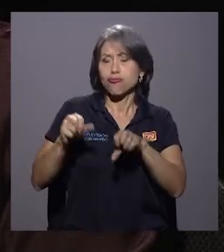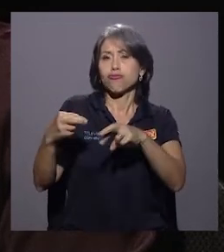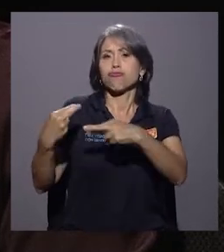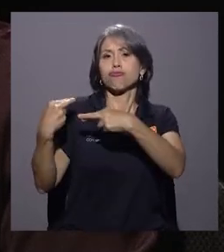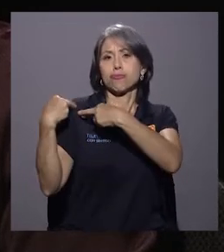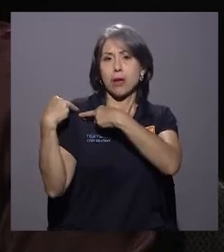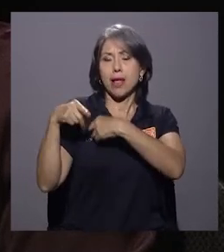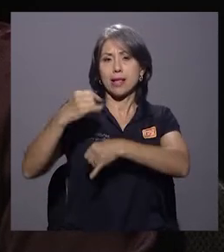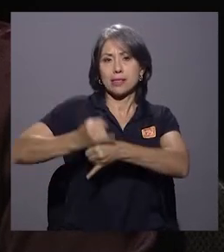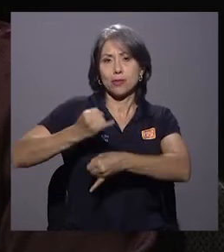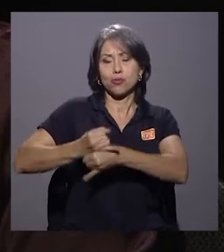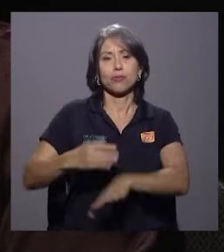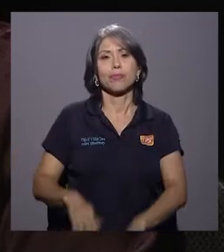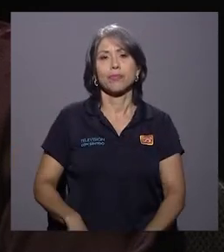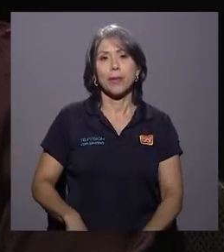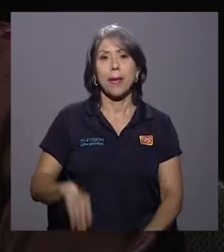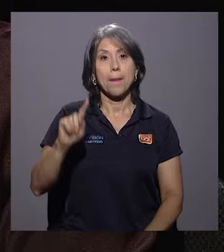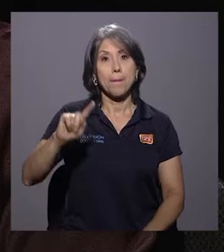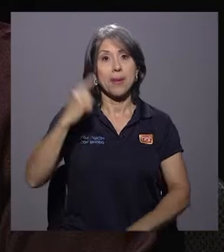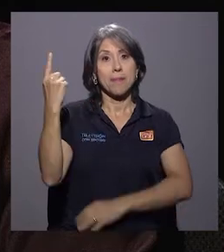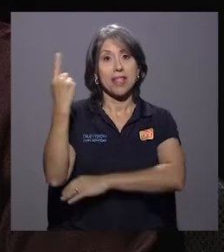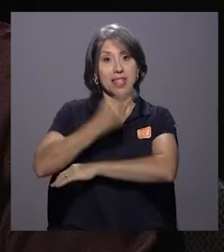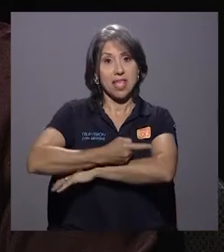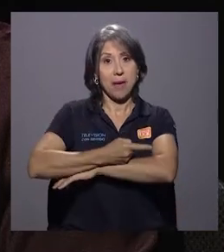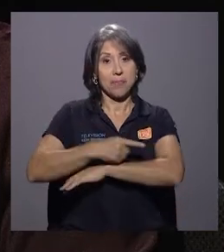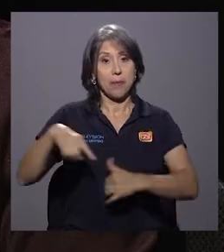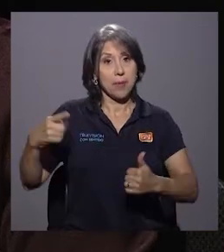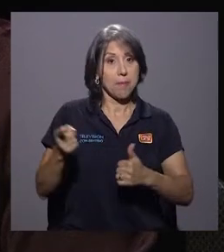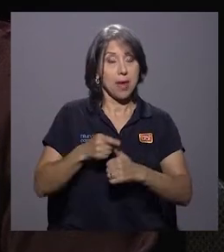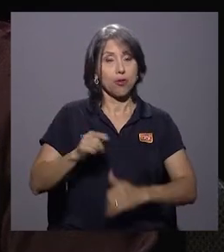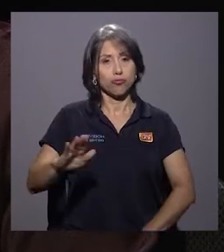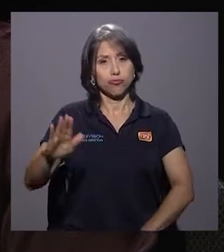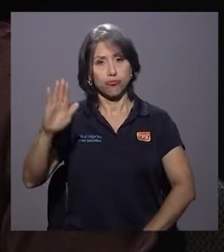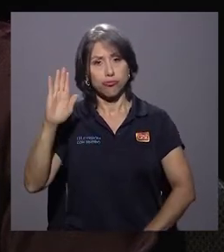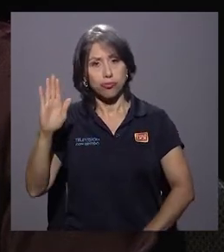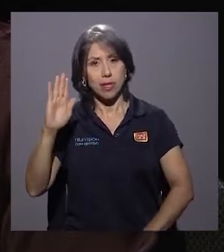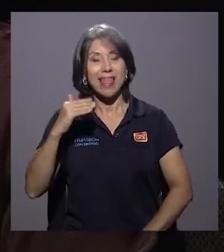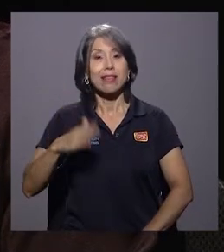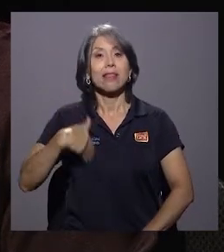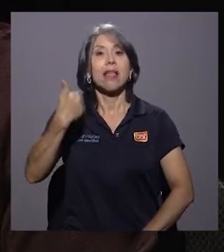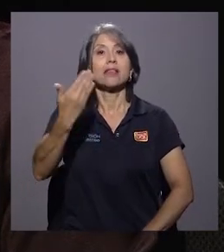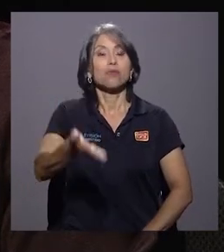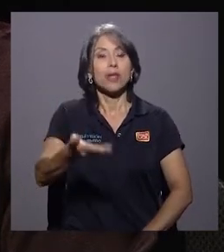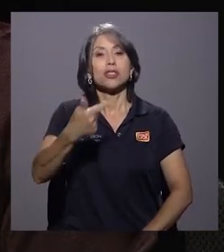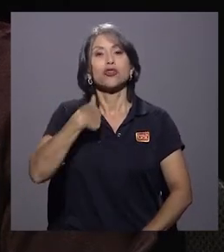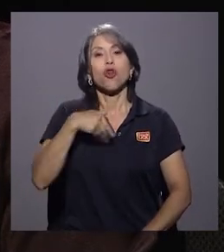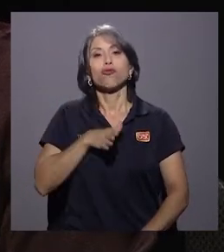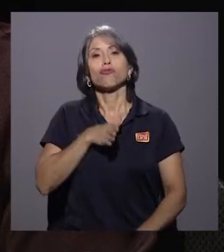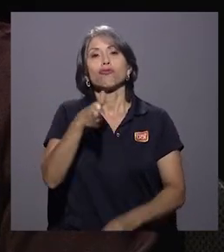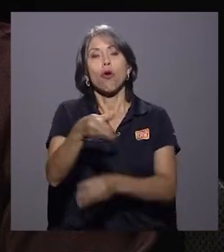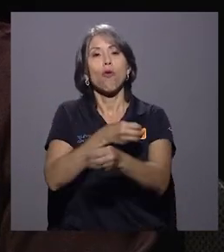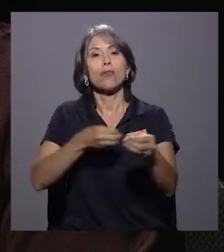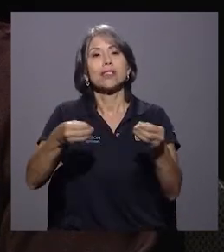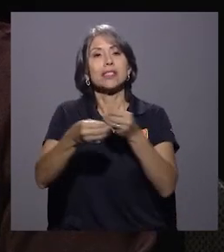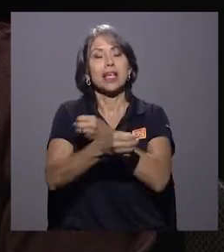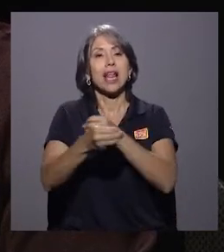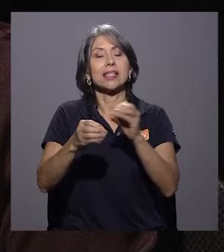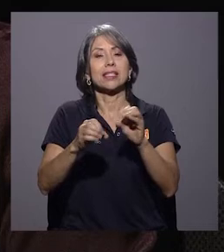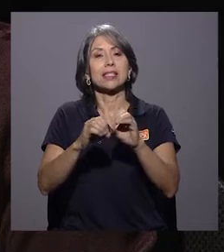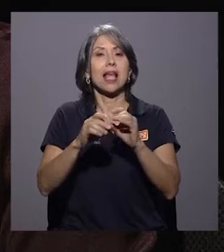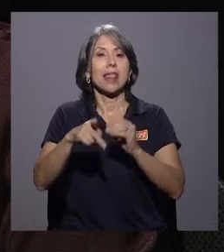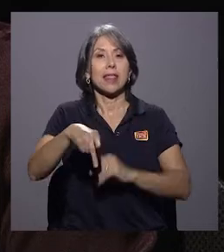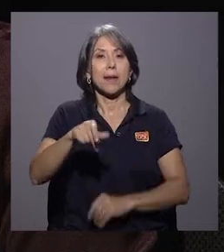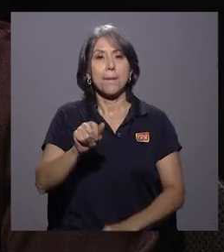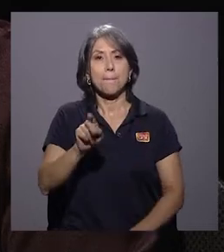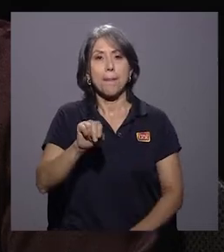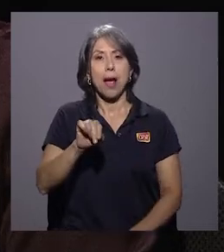El primer día después de la juramentación, yo me he traslado a las oficinas locales del Patronato y tengo un primer